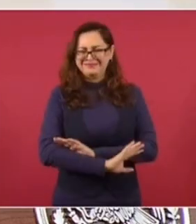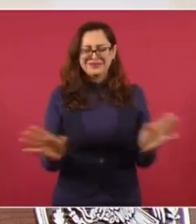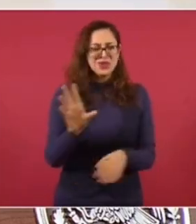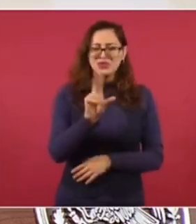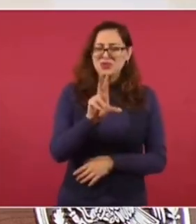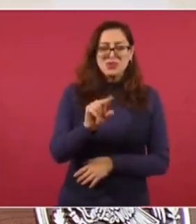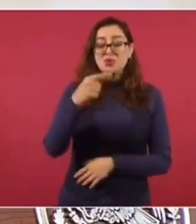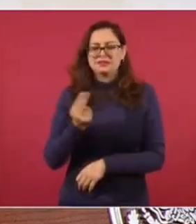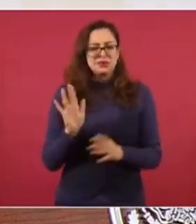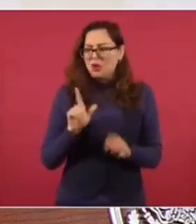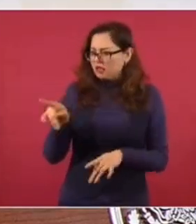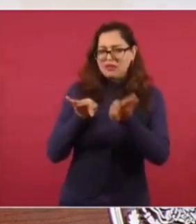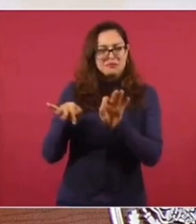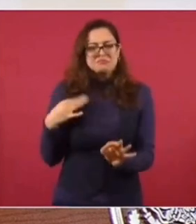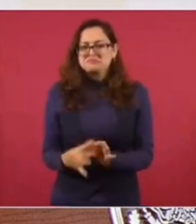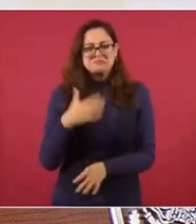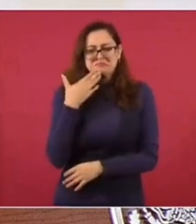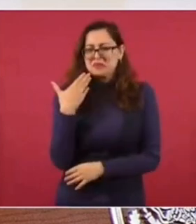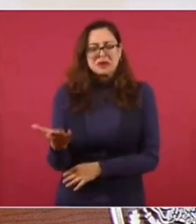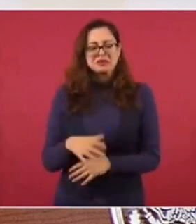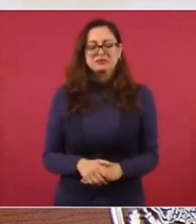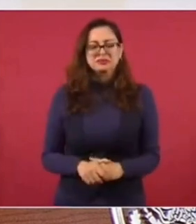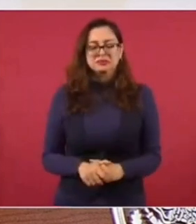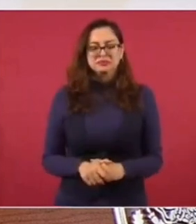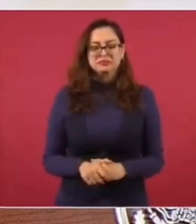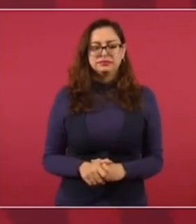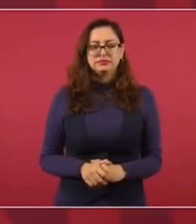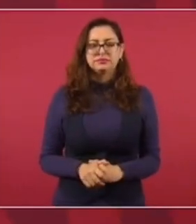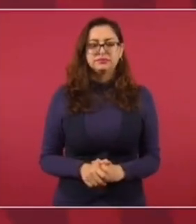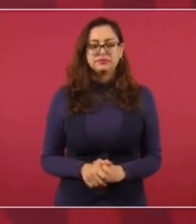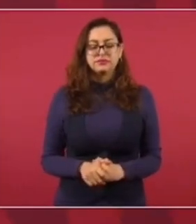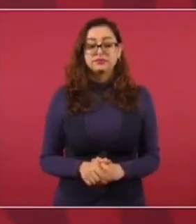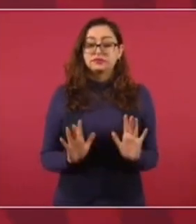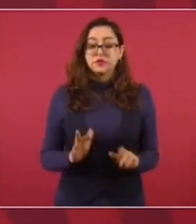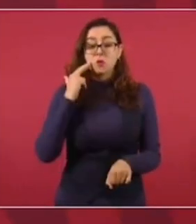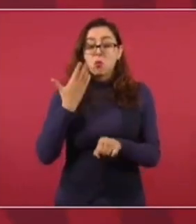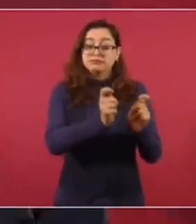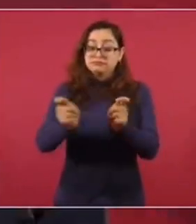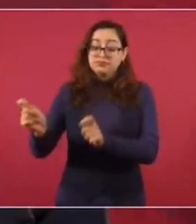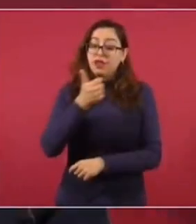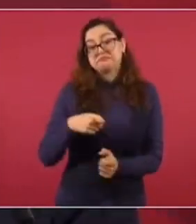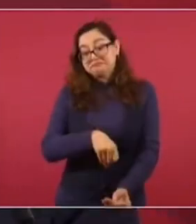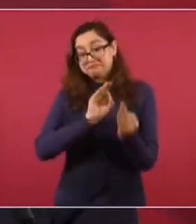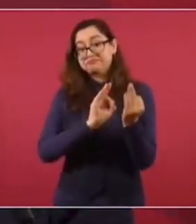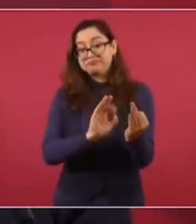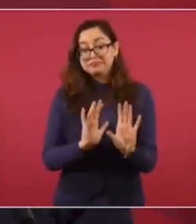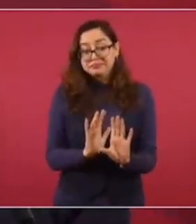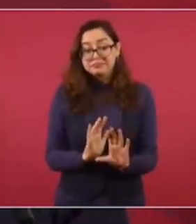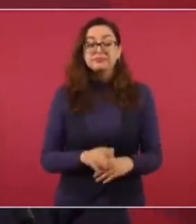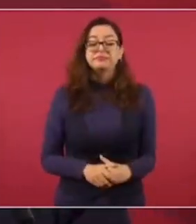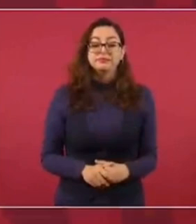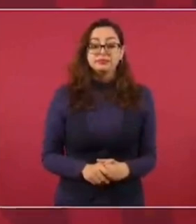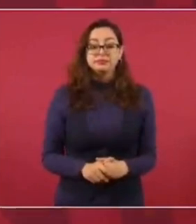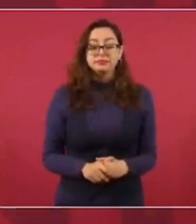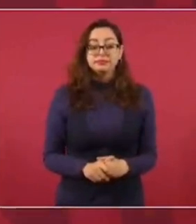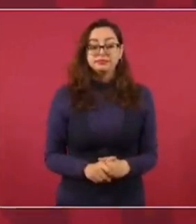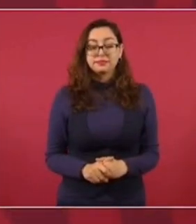palomas mensajeras. Pero aquí cada quien asume su responsabilidad y tiene que